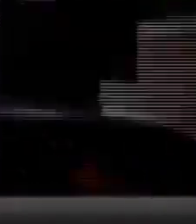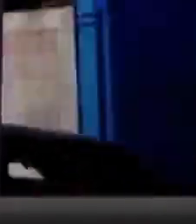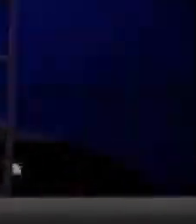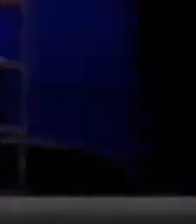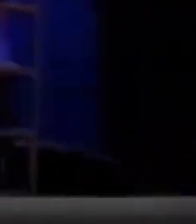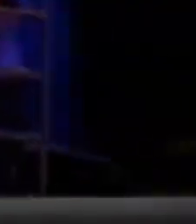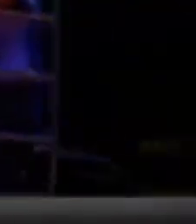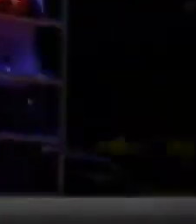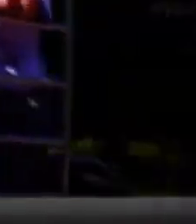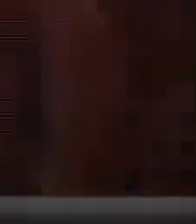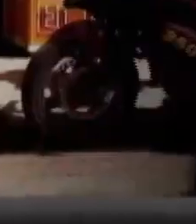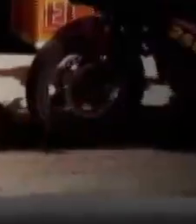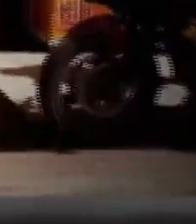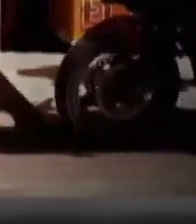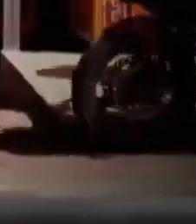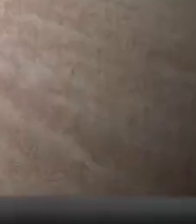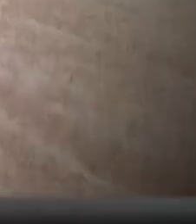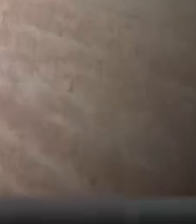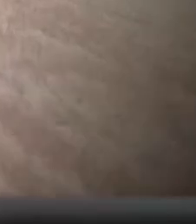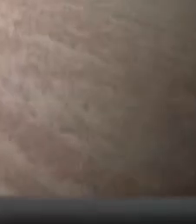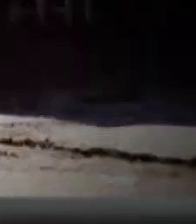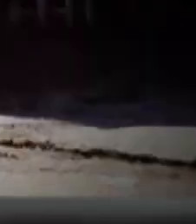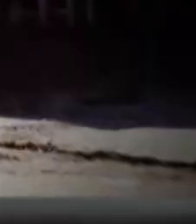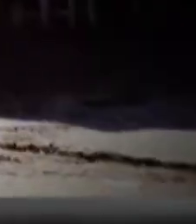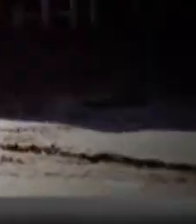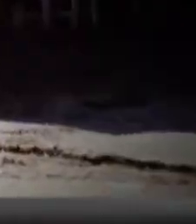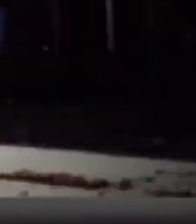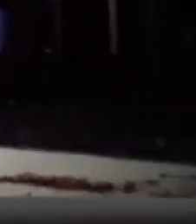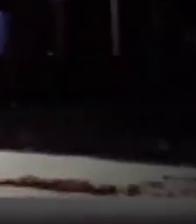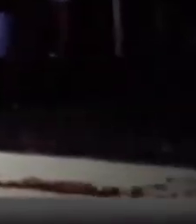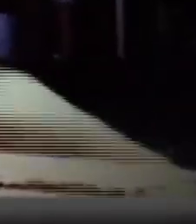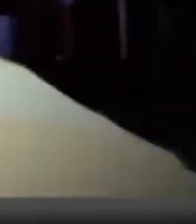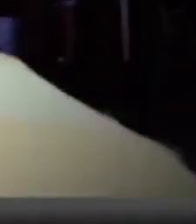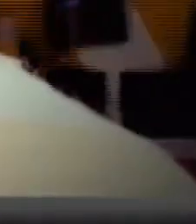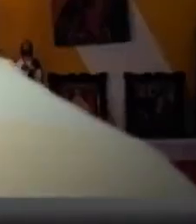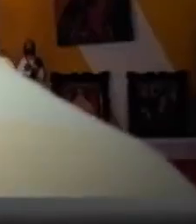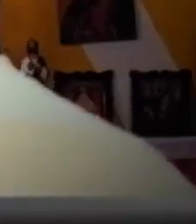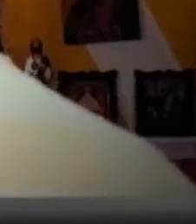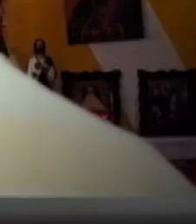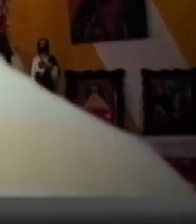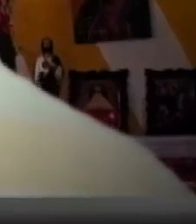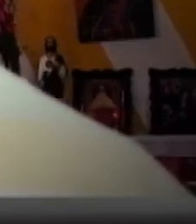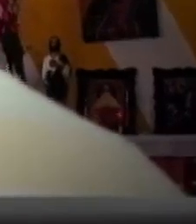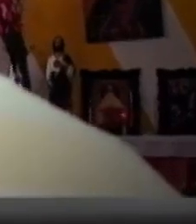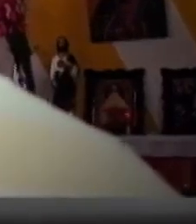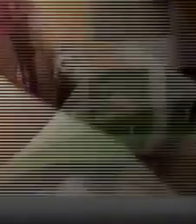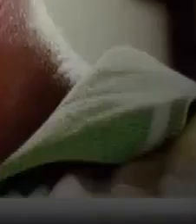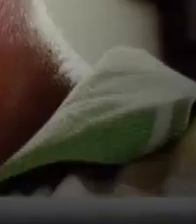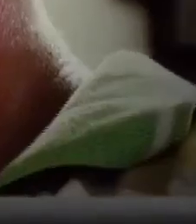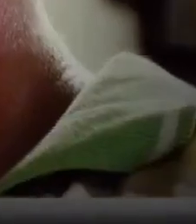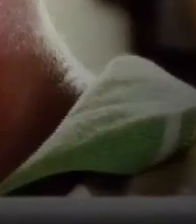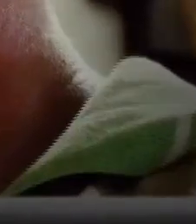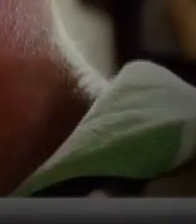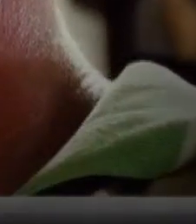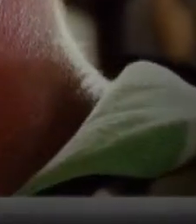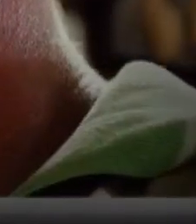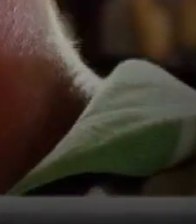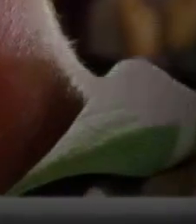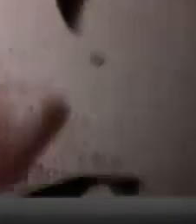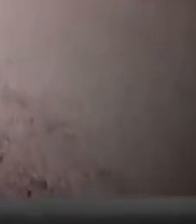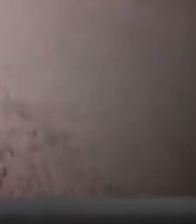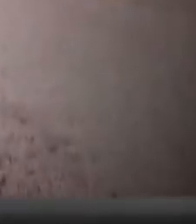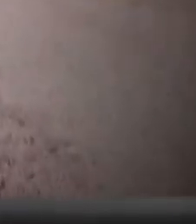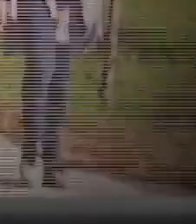prometida. Esta semana en RT Reporta La Bestia y sus Ángeles Lunes 2 de